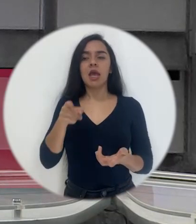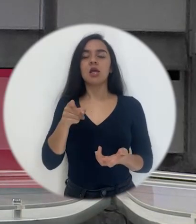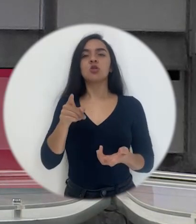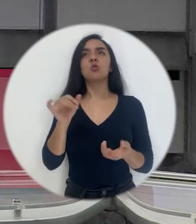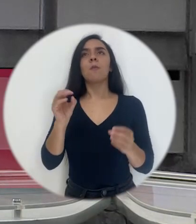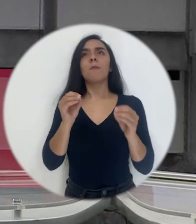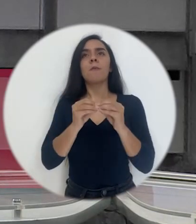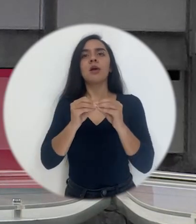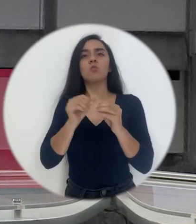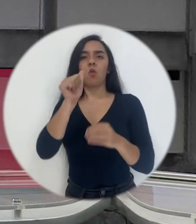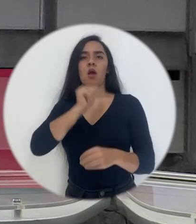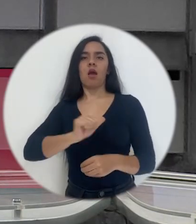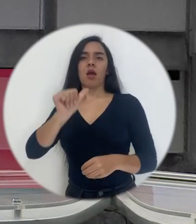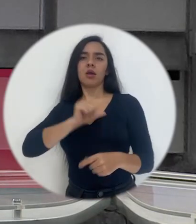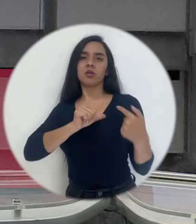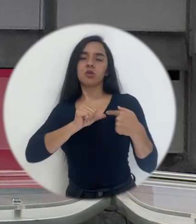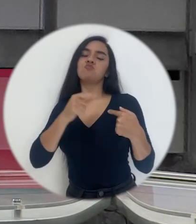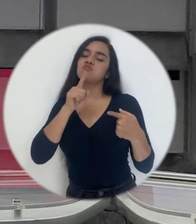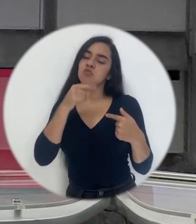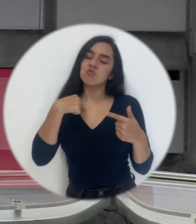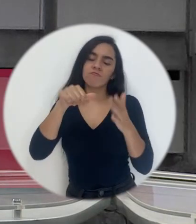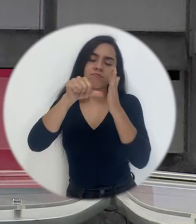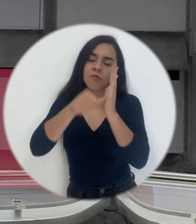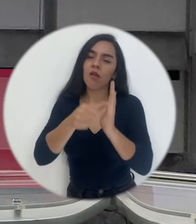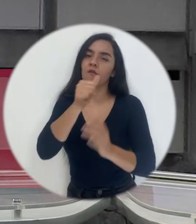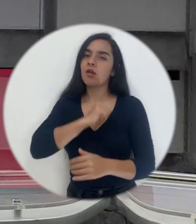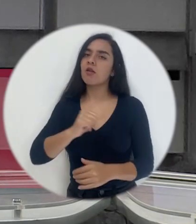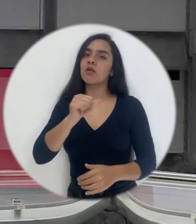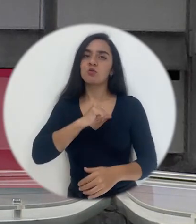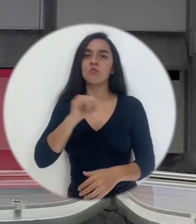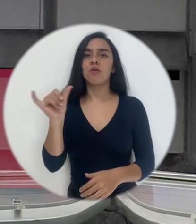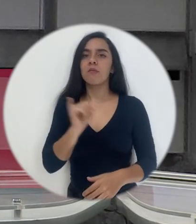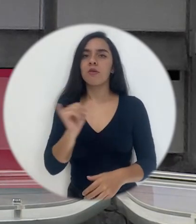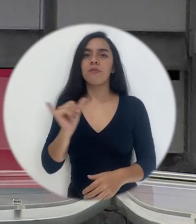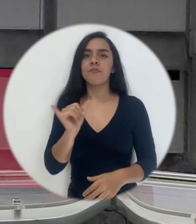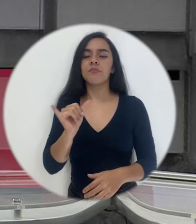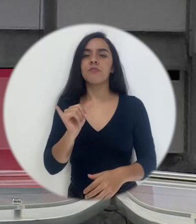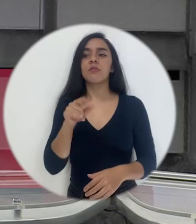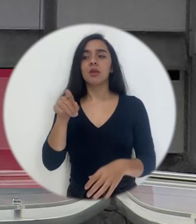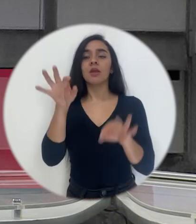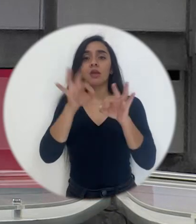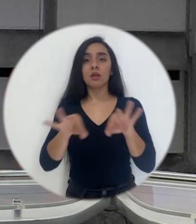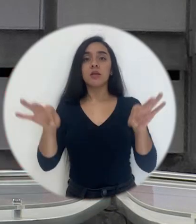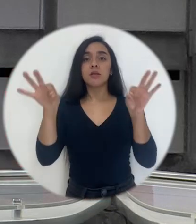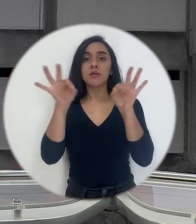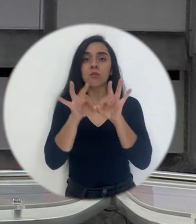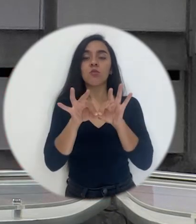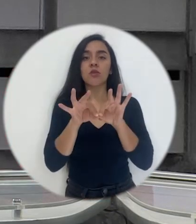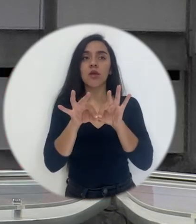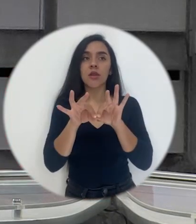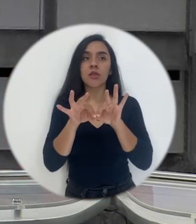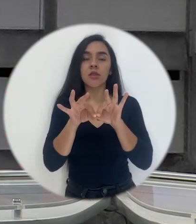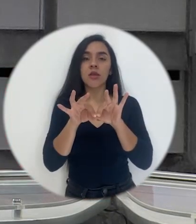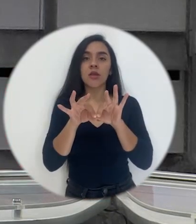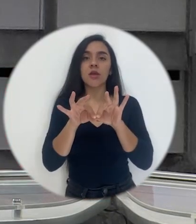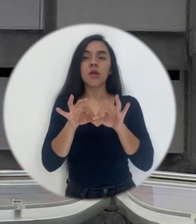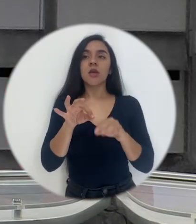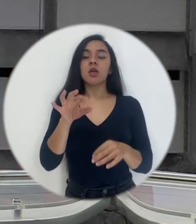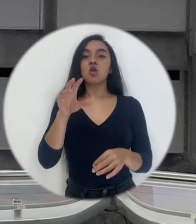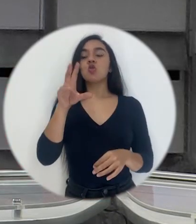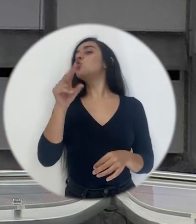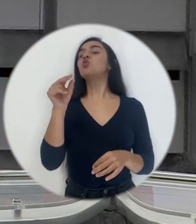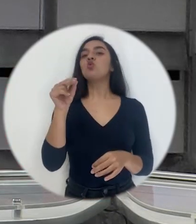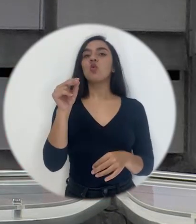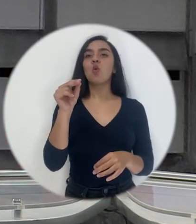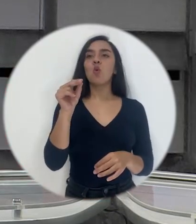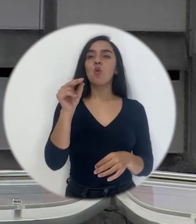actitudinal insisto con lo de las actitudes y es importante creo que resaltar que no